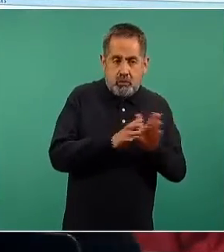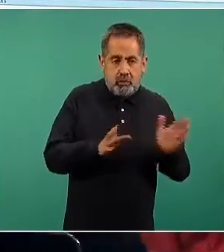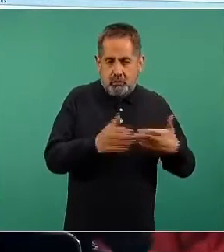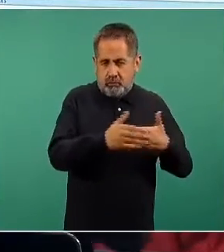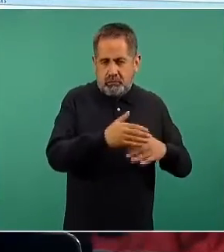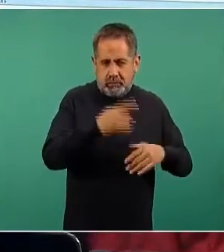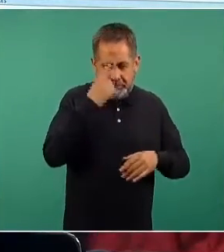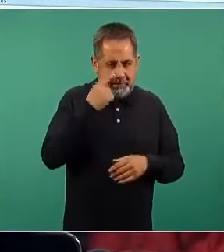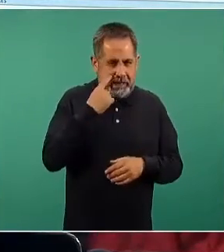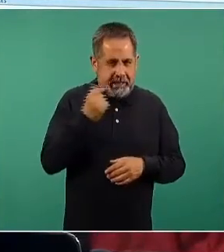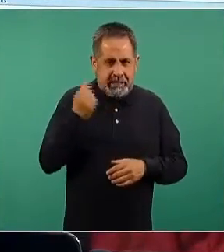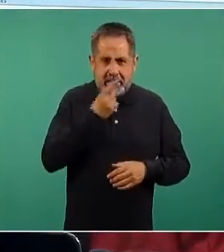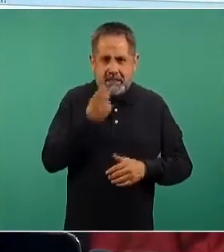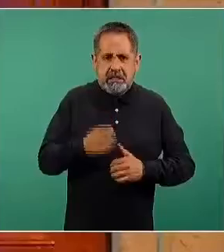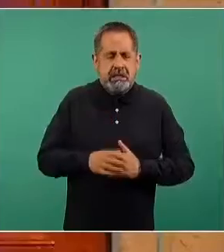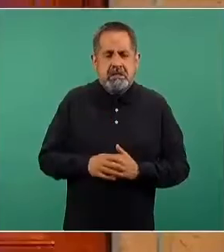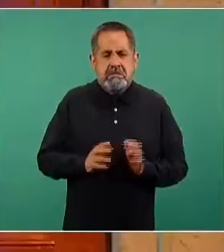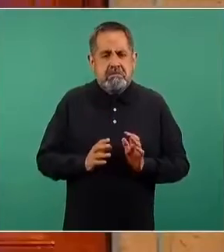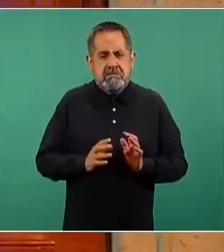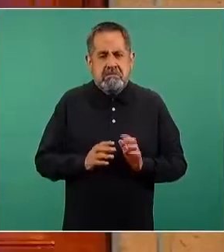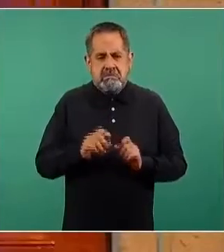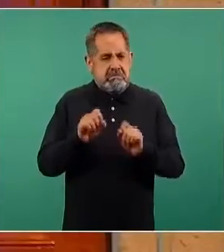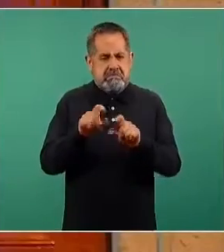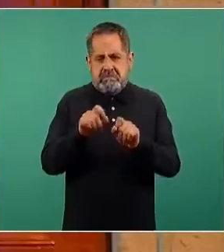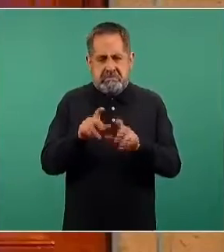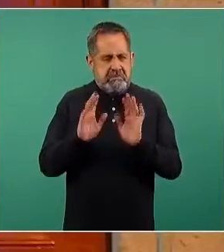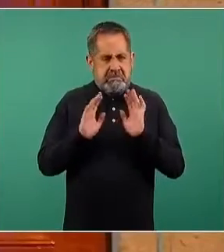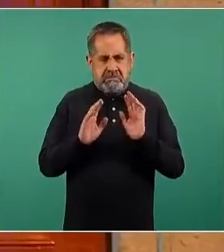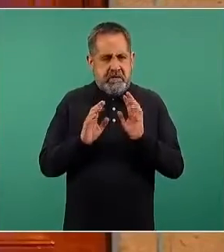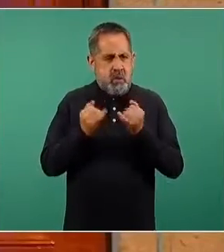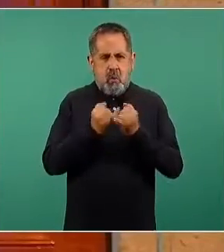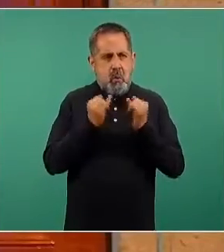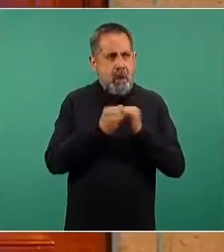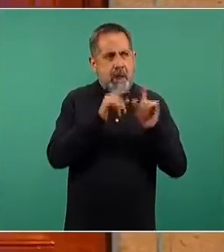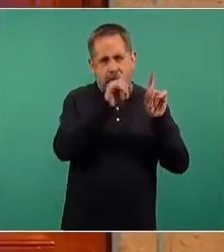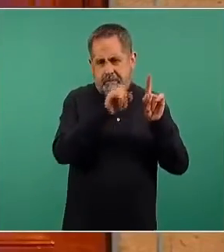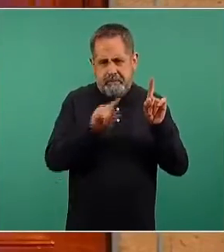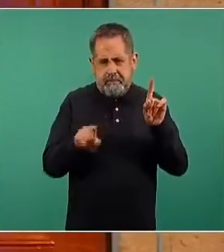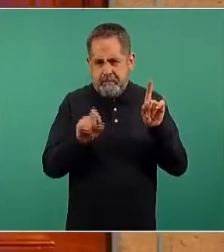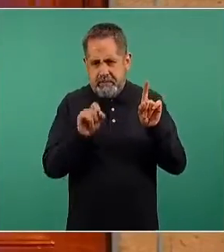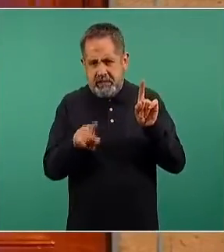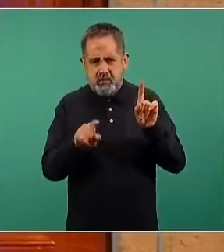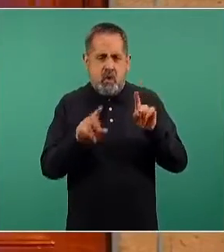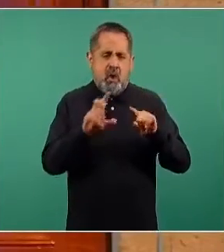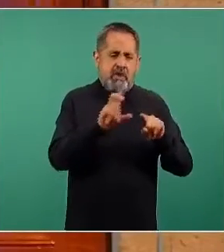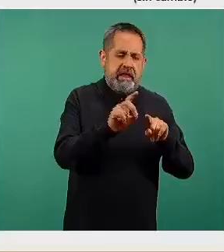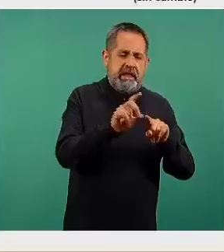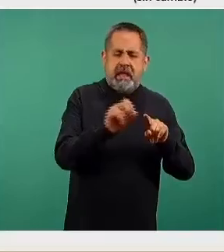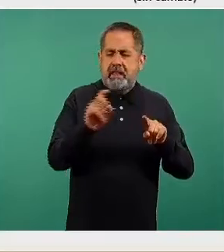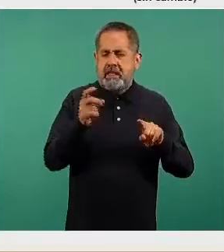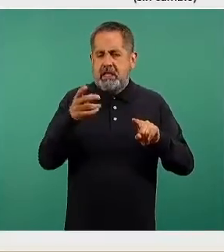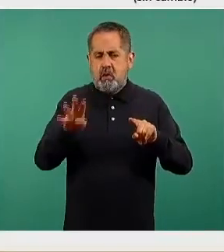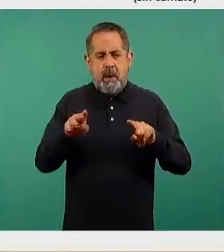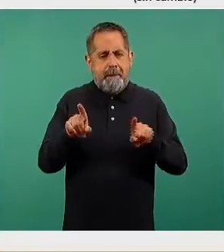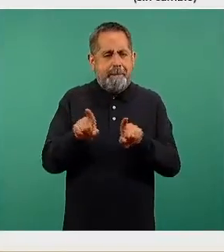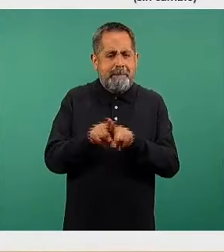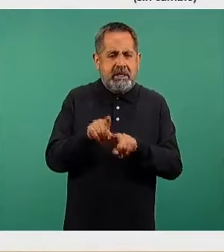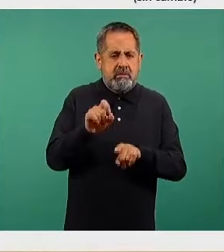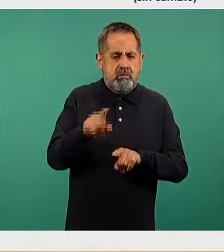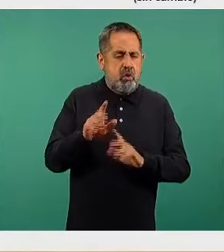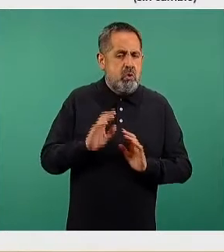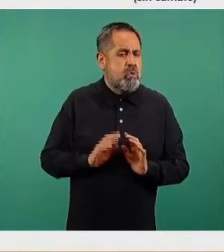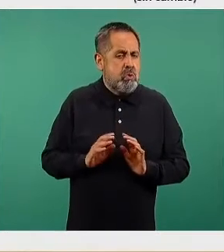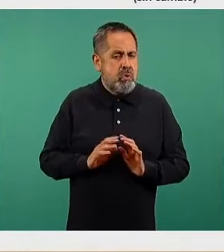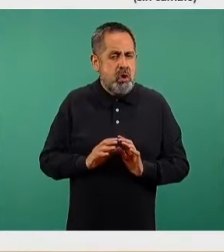precisamente la siguiente, tampoco sin variaciones, la misma entidad que se mantiene en este rango de 30-39 y prácticamente todas